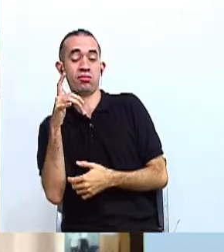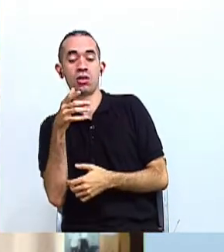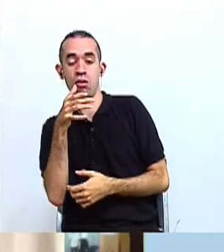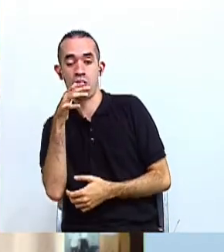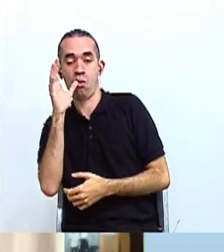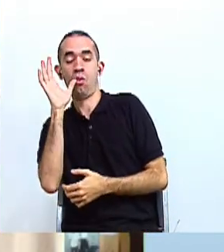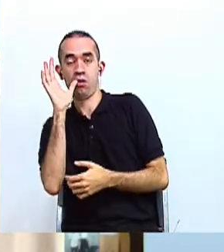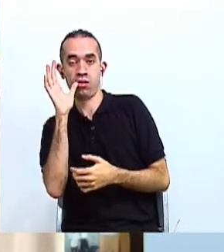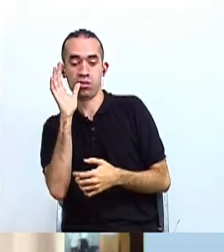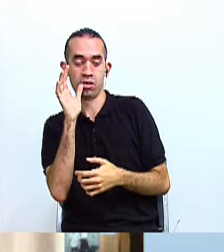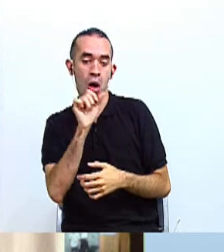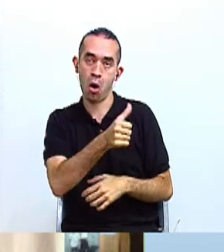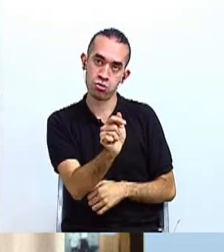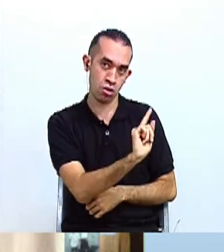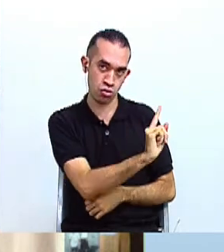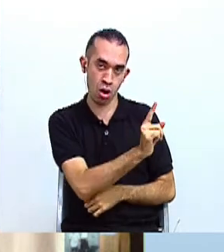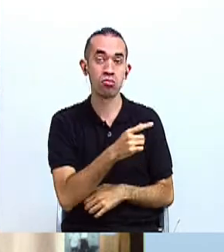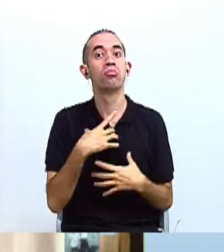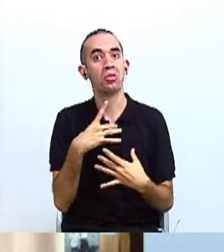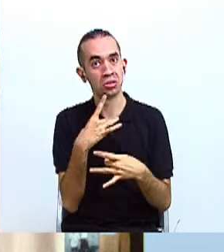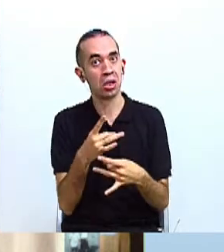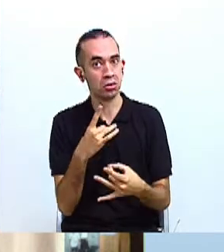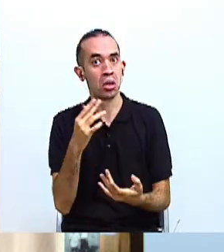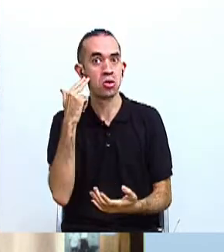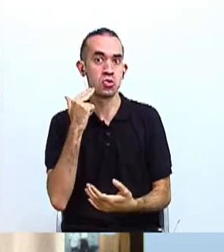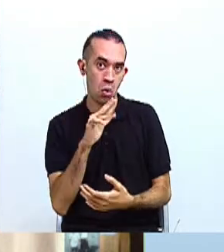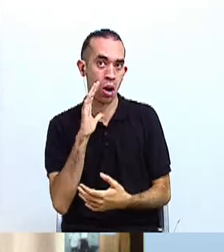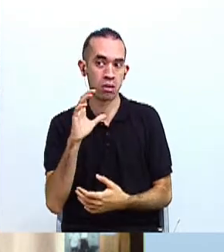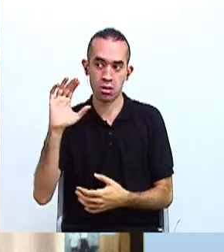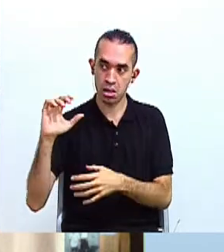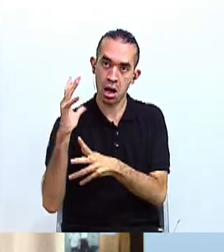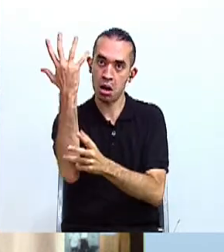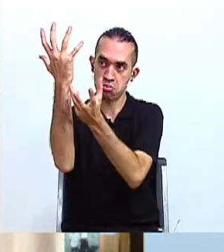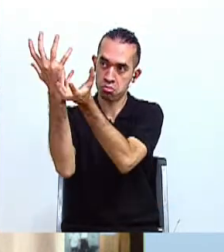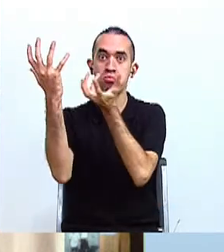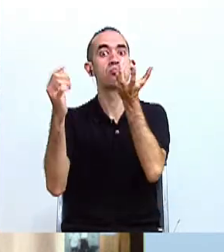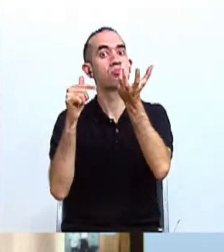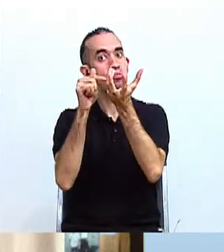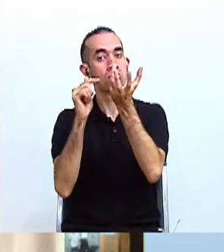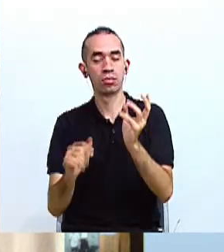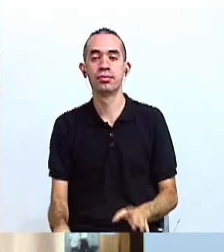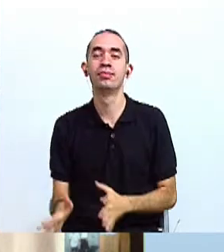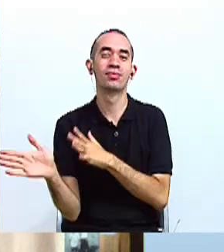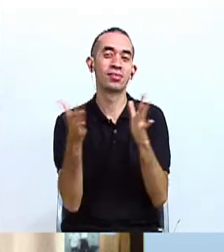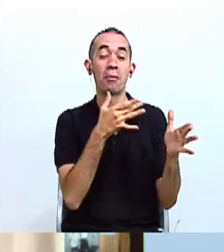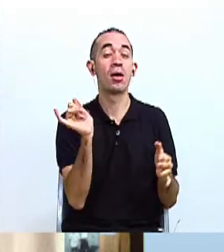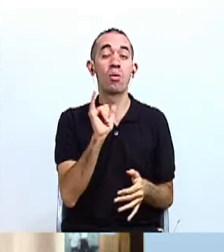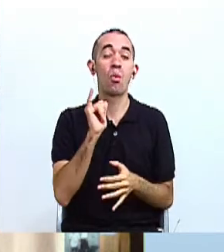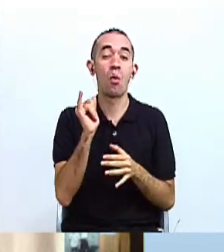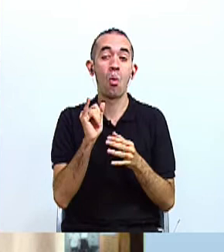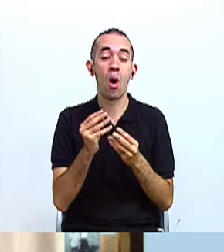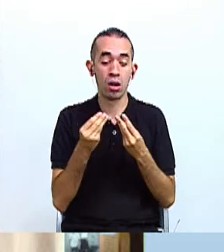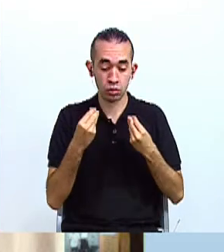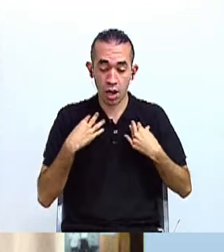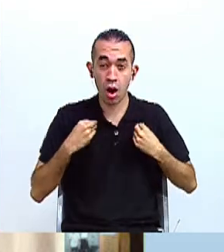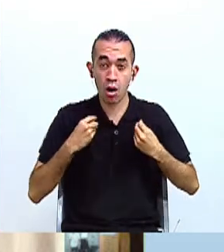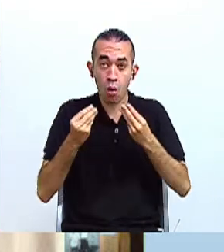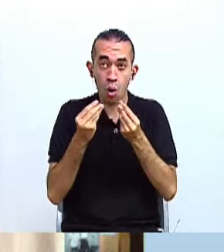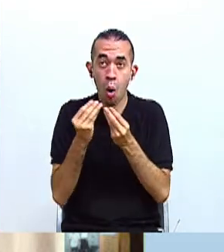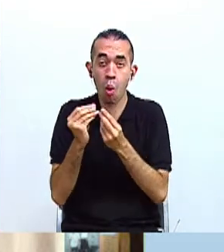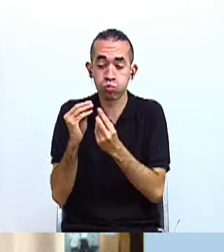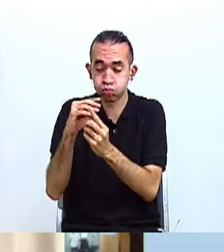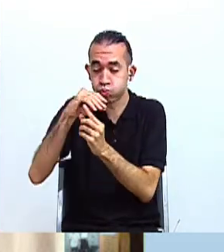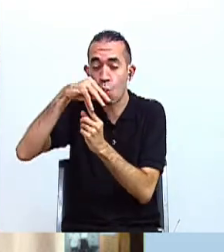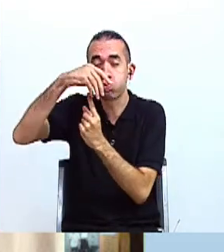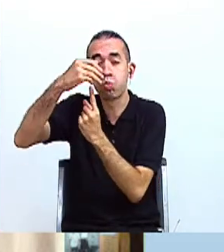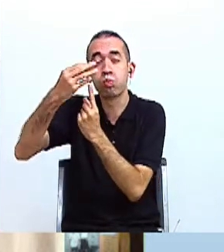Dentro de los productos también agrícolas, no podemos dejar de mencionar el algodón. Importantísimo por la parte